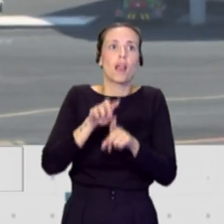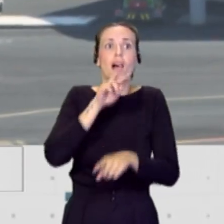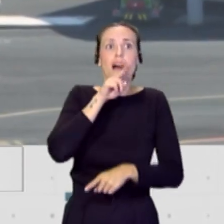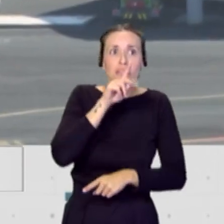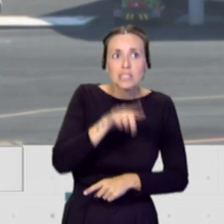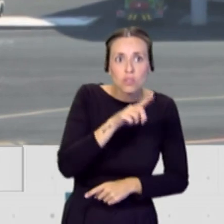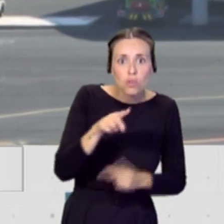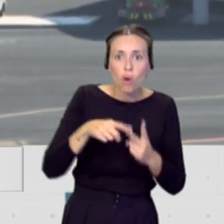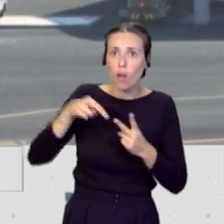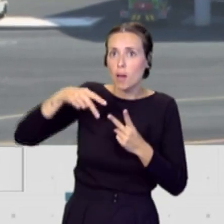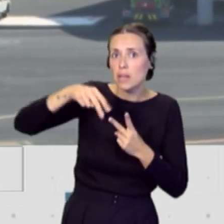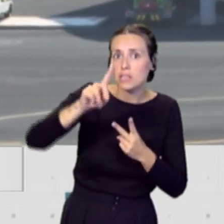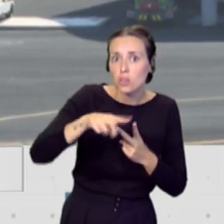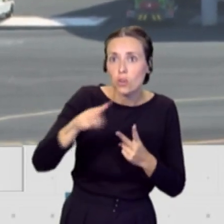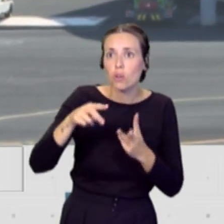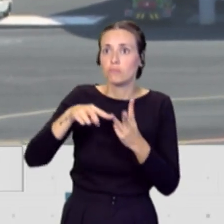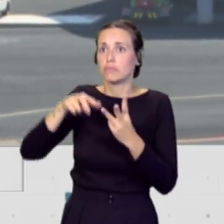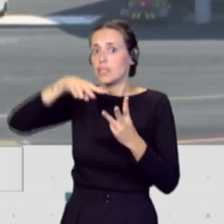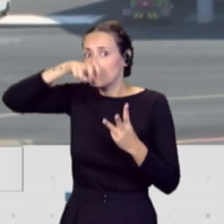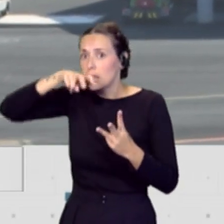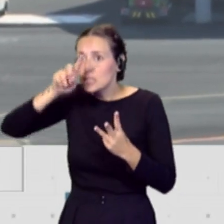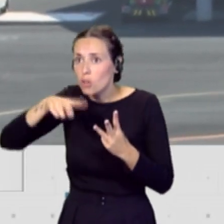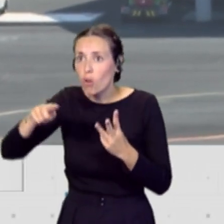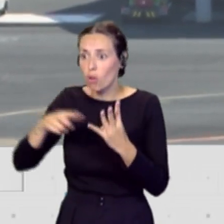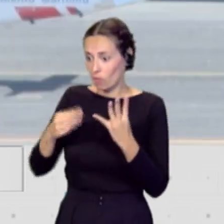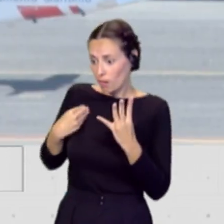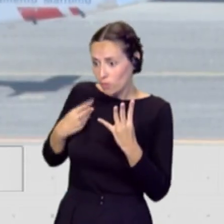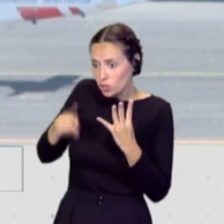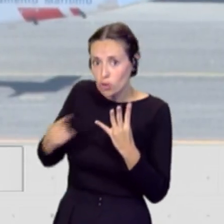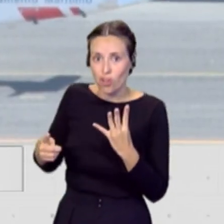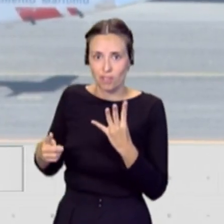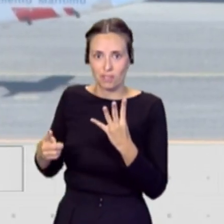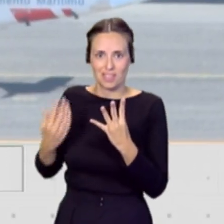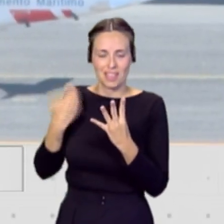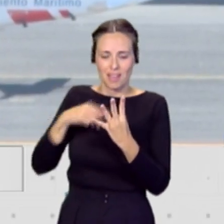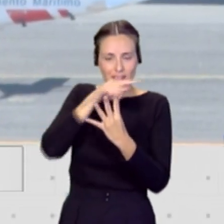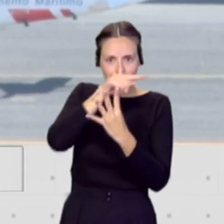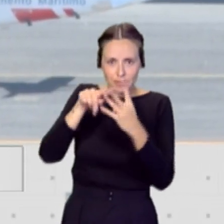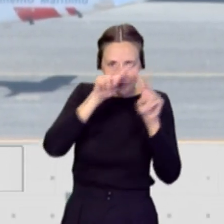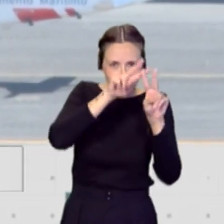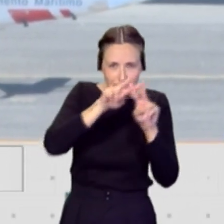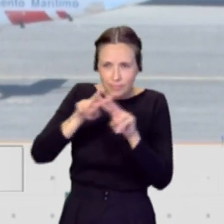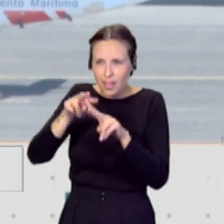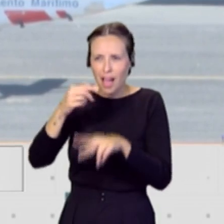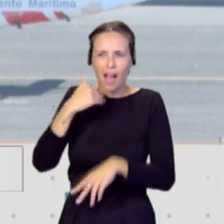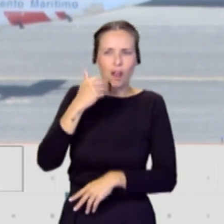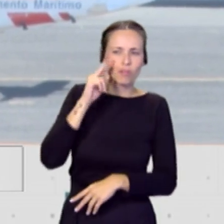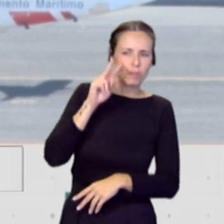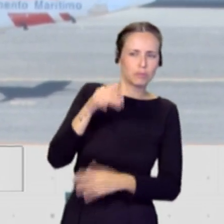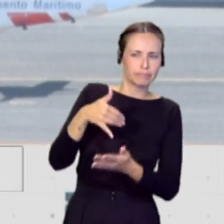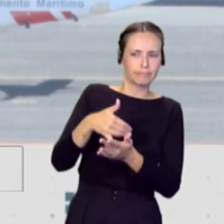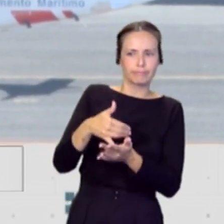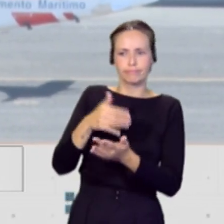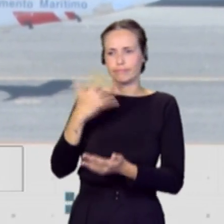camina, respira, vive. Y seguimos. Una vez que están allí, el que vemos que está un poquito fastidiado, con